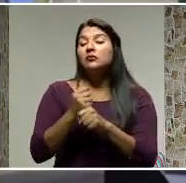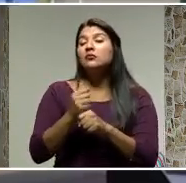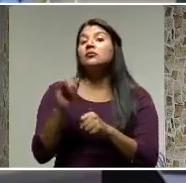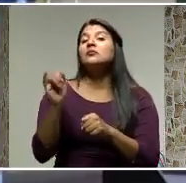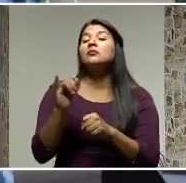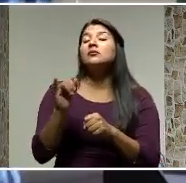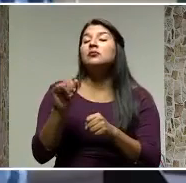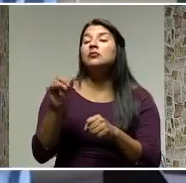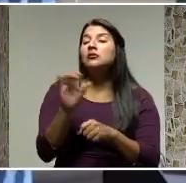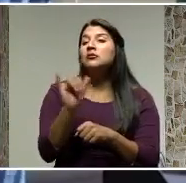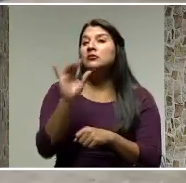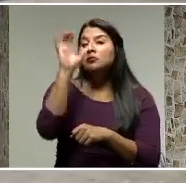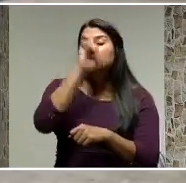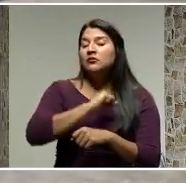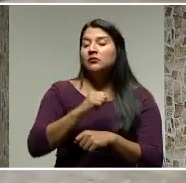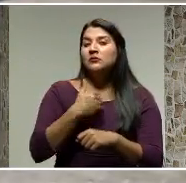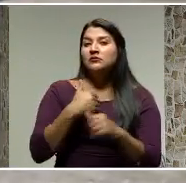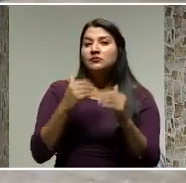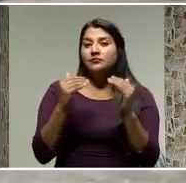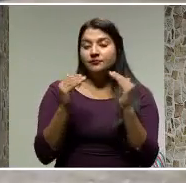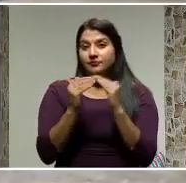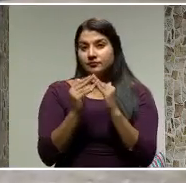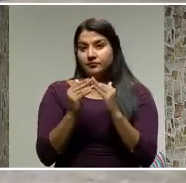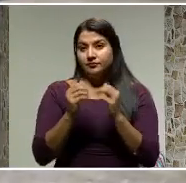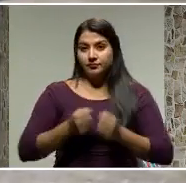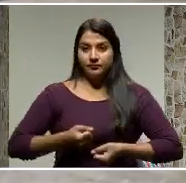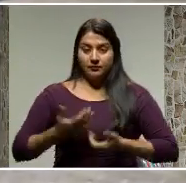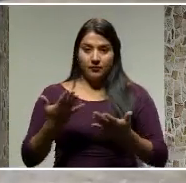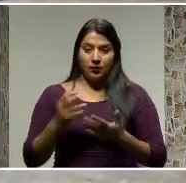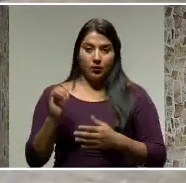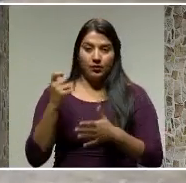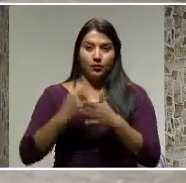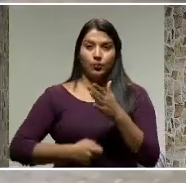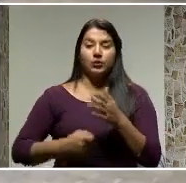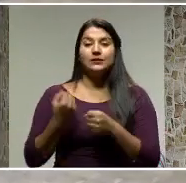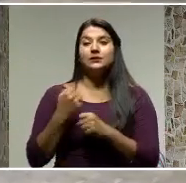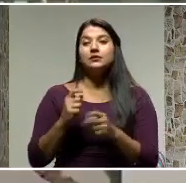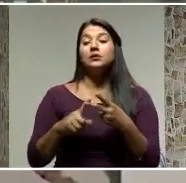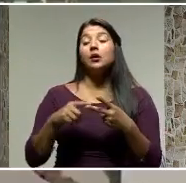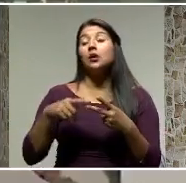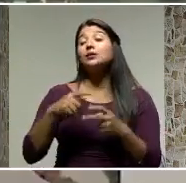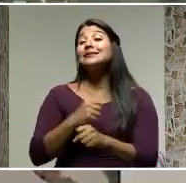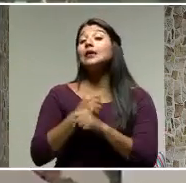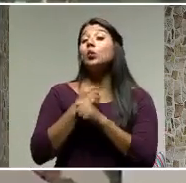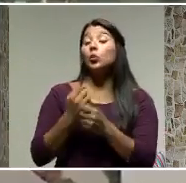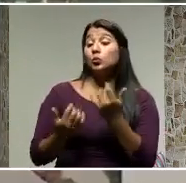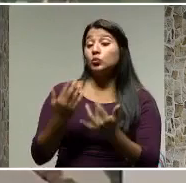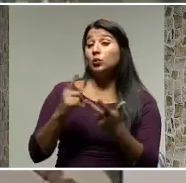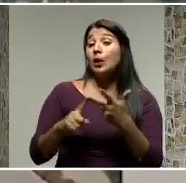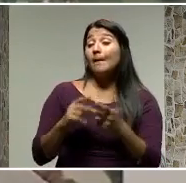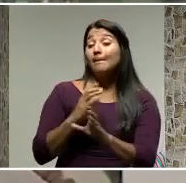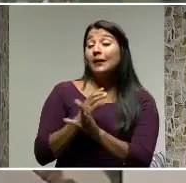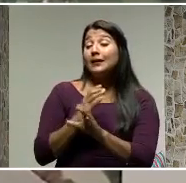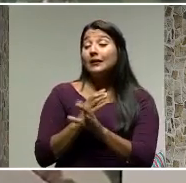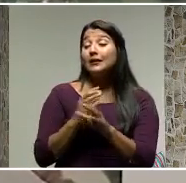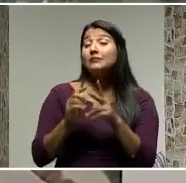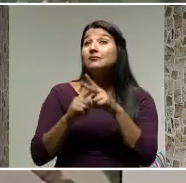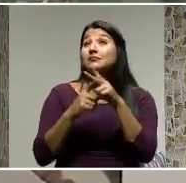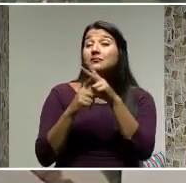tener vivienda implica gastos adicionales, como impuestos municipales, póliza de incendio, mantenimiento preventivo,